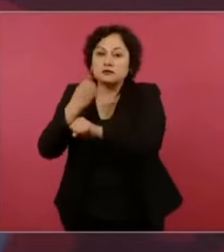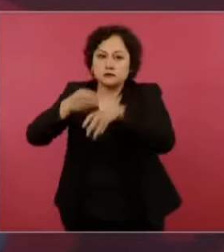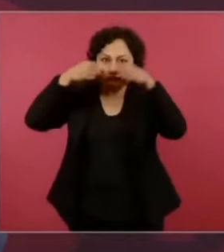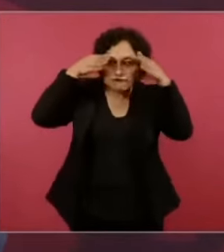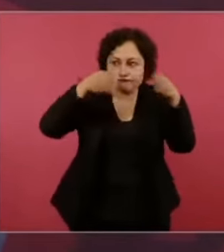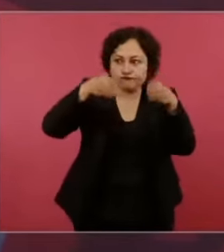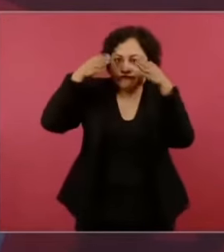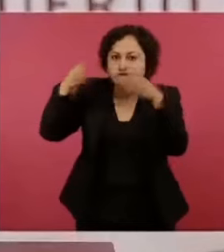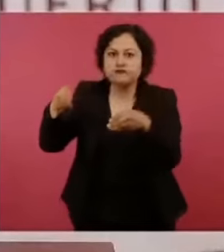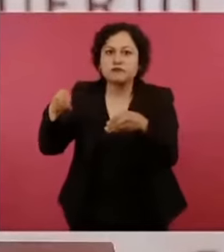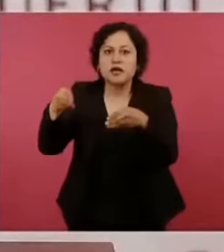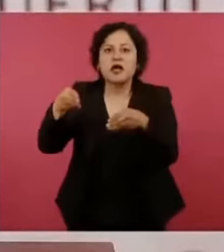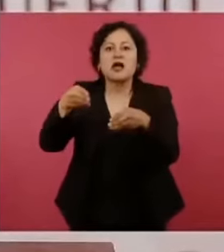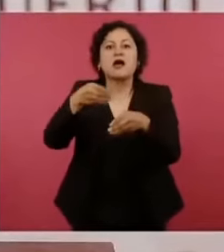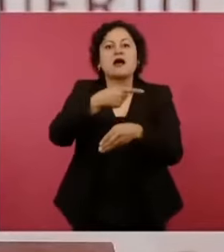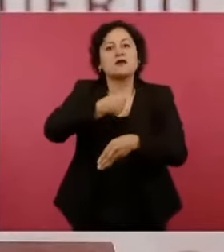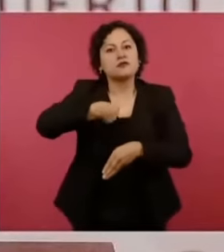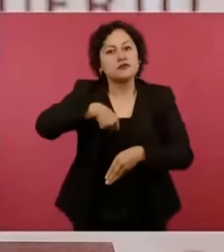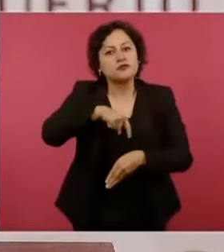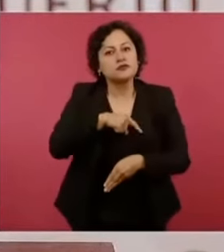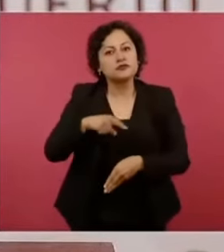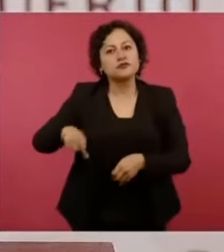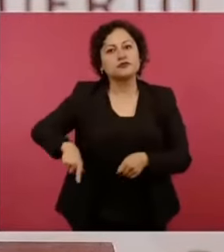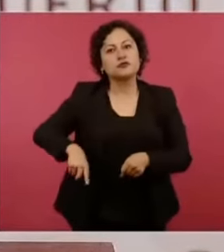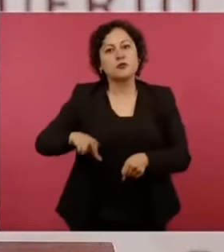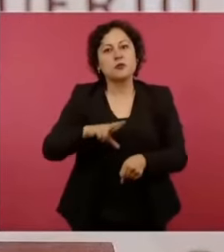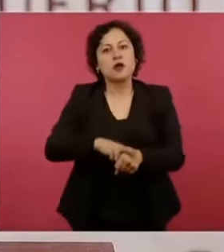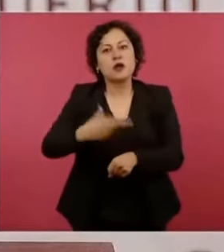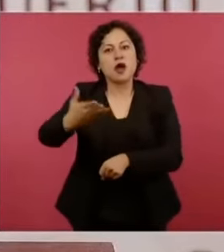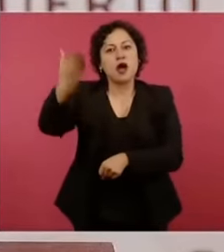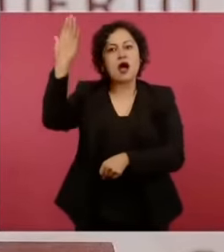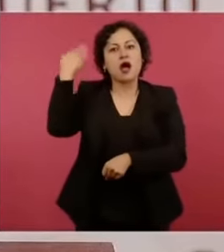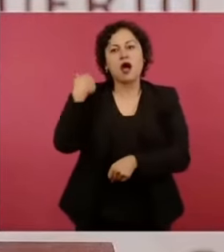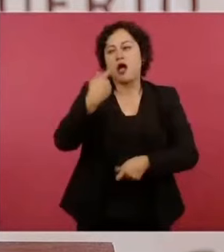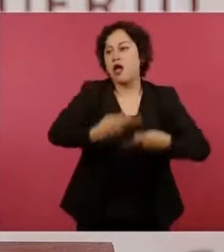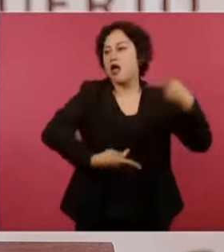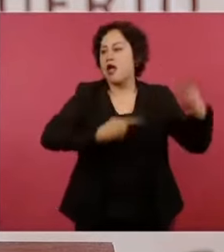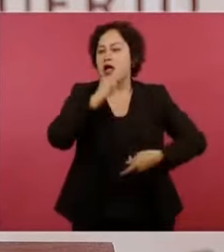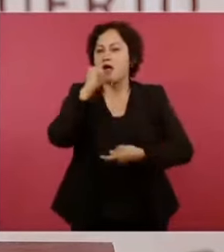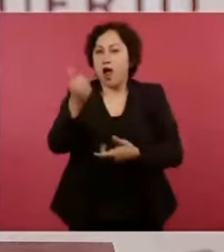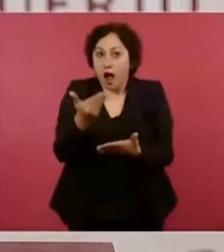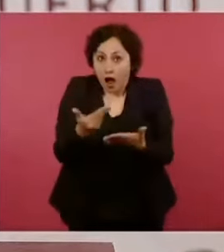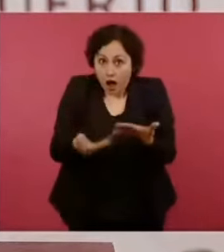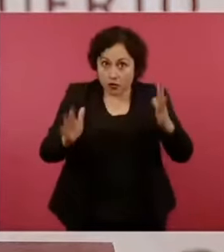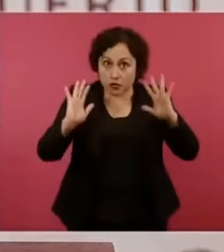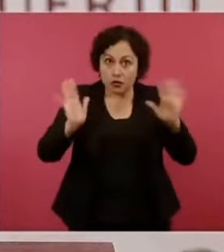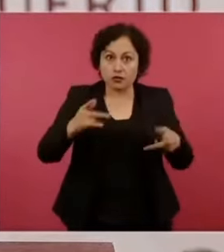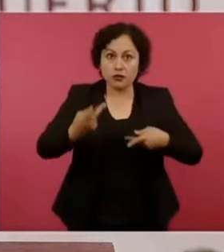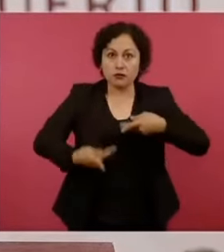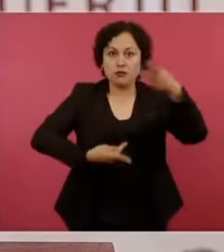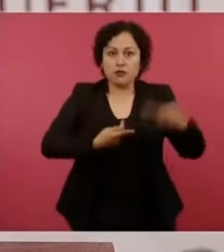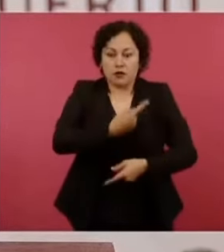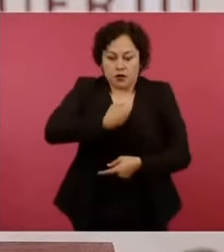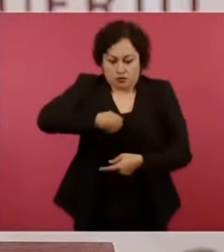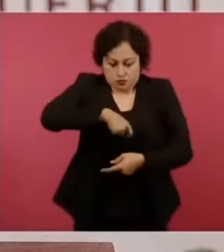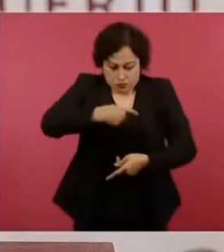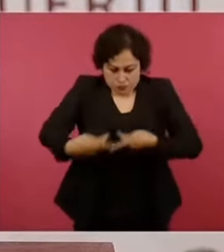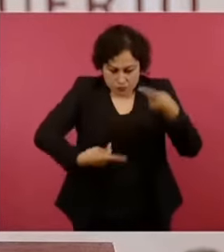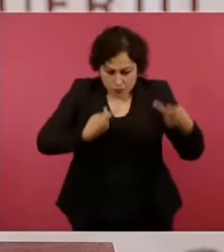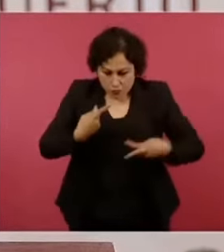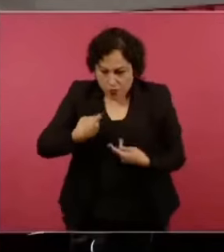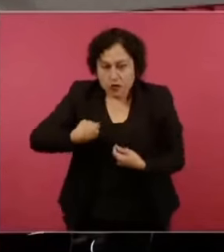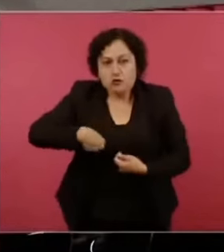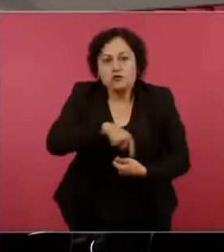nosotros no nos cuentan. A nosotros no nos pueden estar diciendo lo que no hemos observado. Encontramos